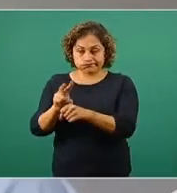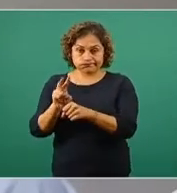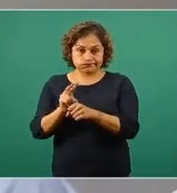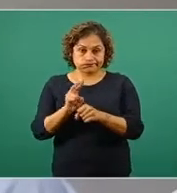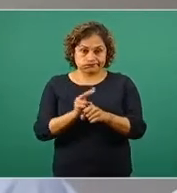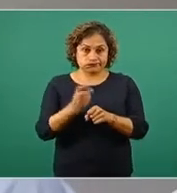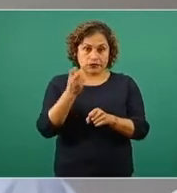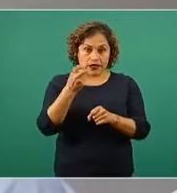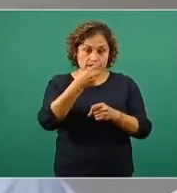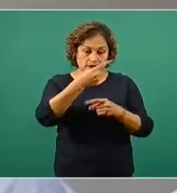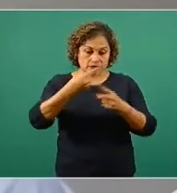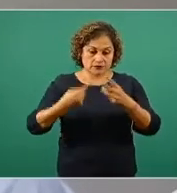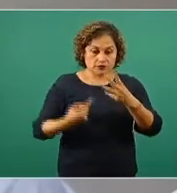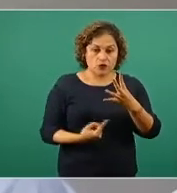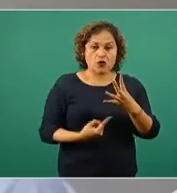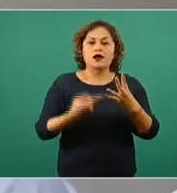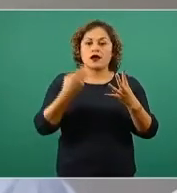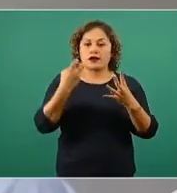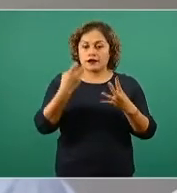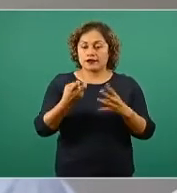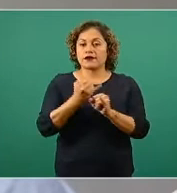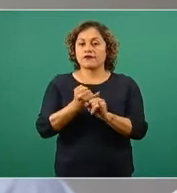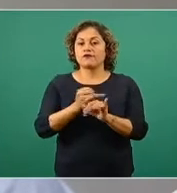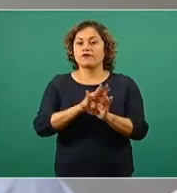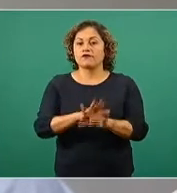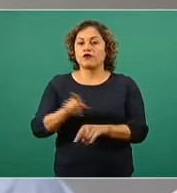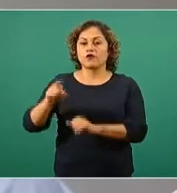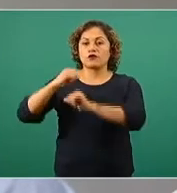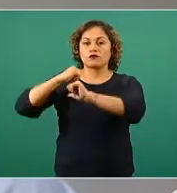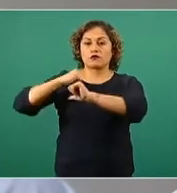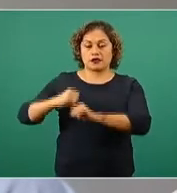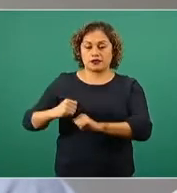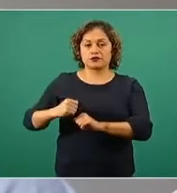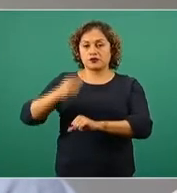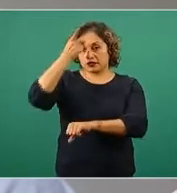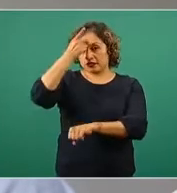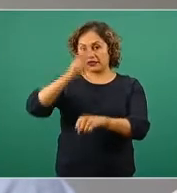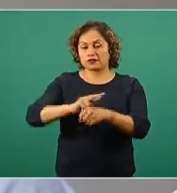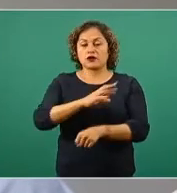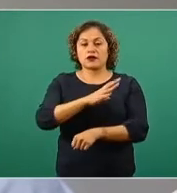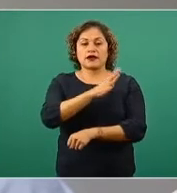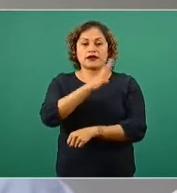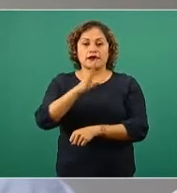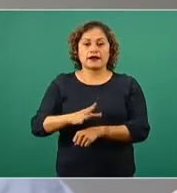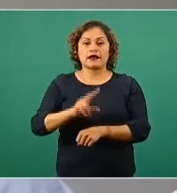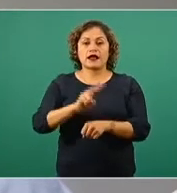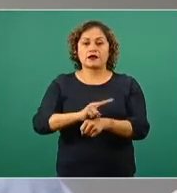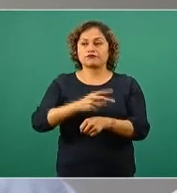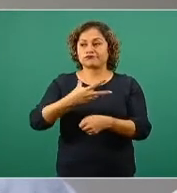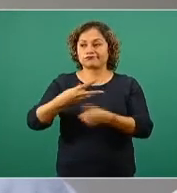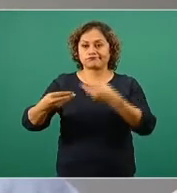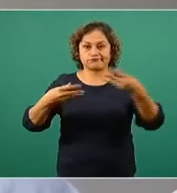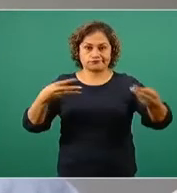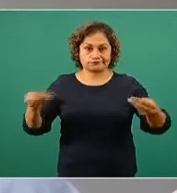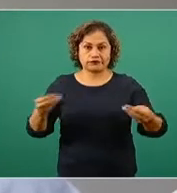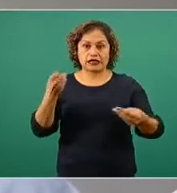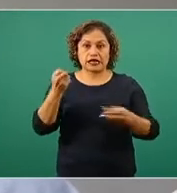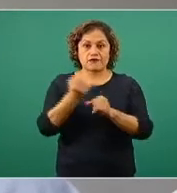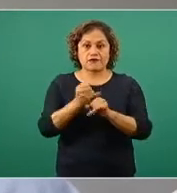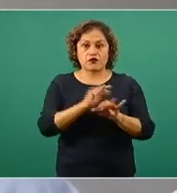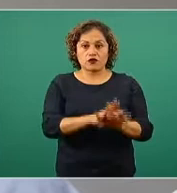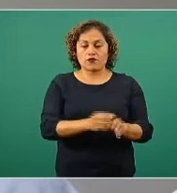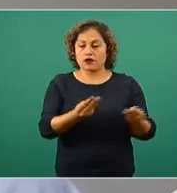de información que realiza la Dirección General de Epidemiología. Mucha de esta información, de hecho, obviamente se compartió con el grupo